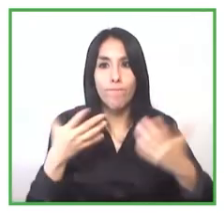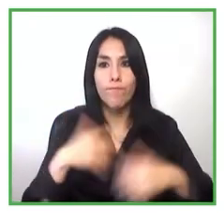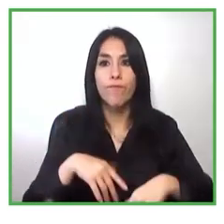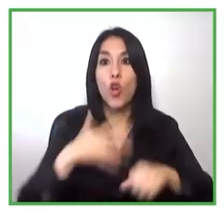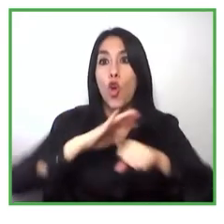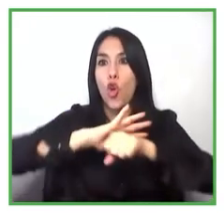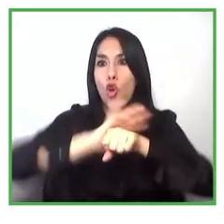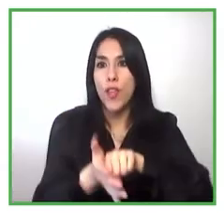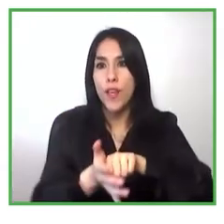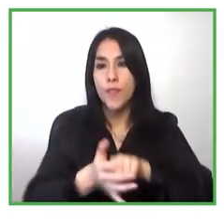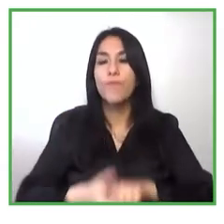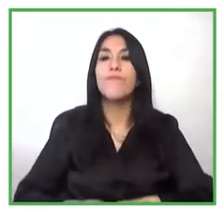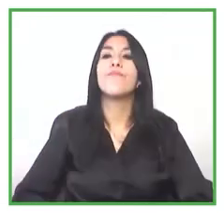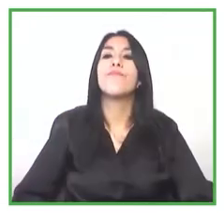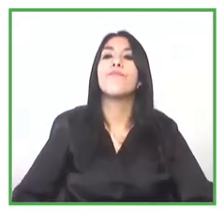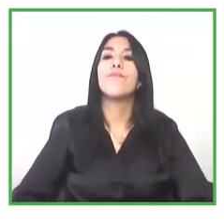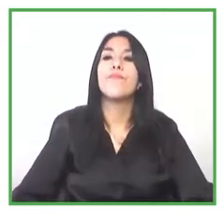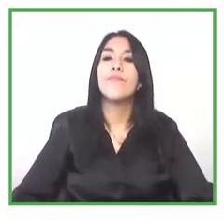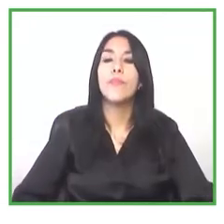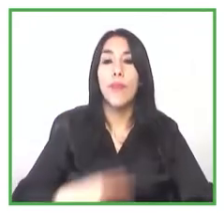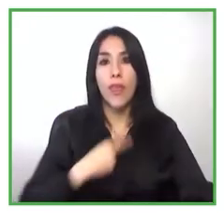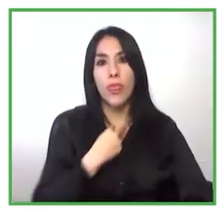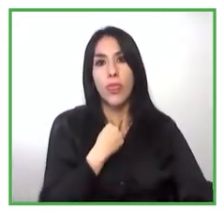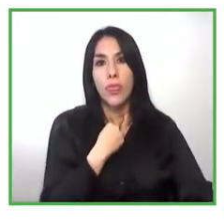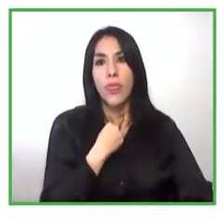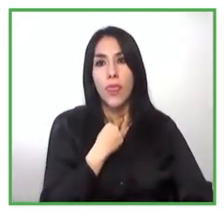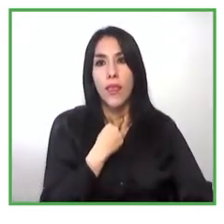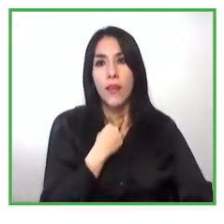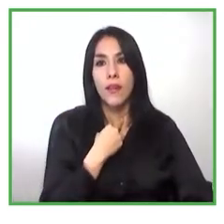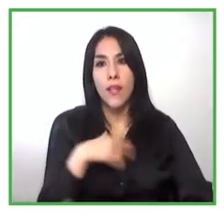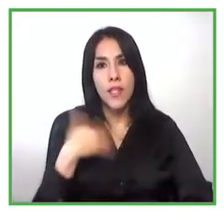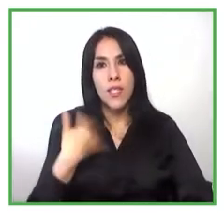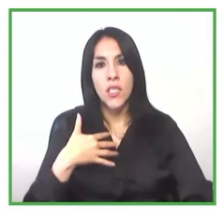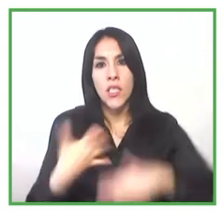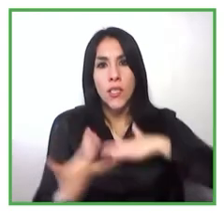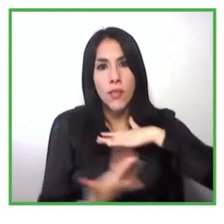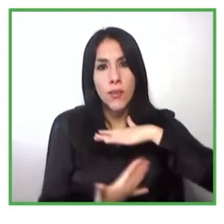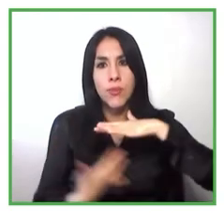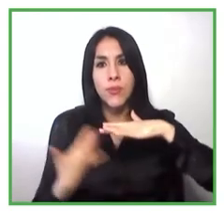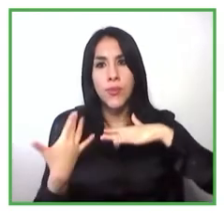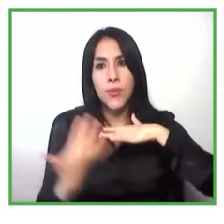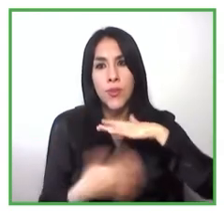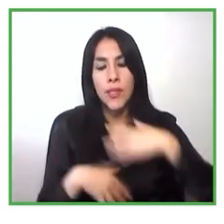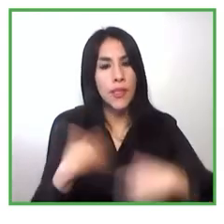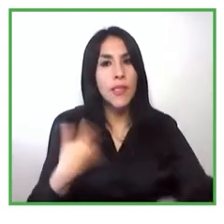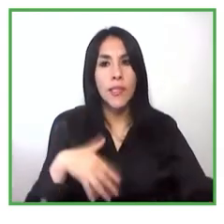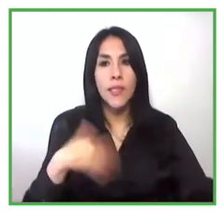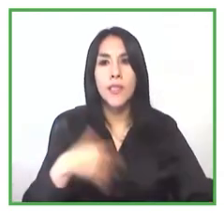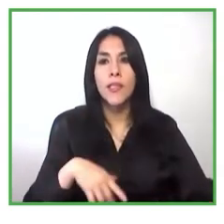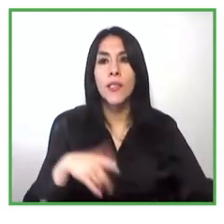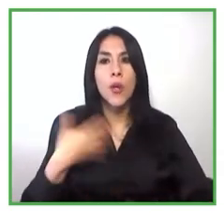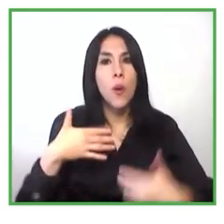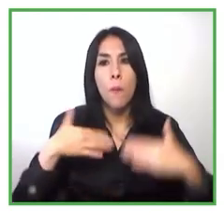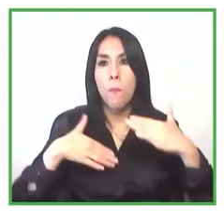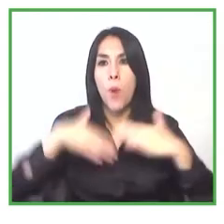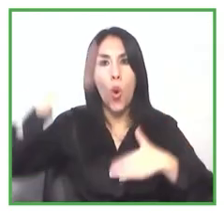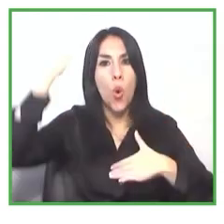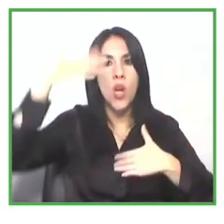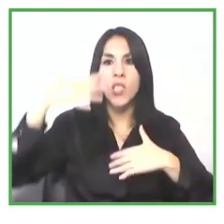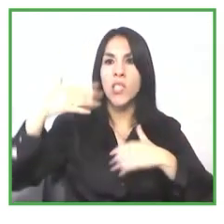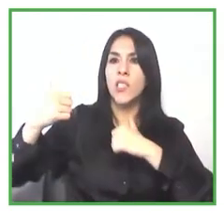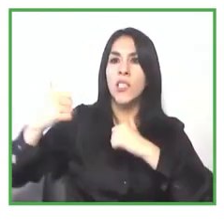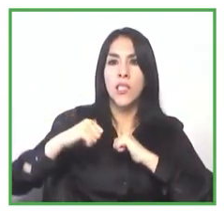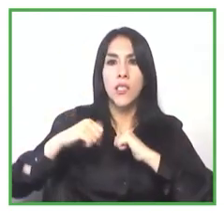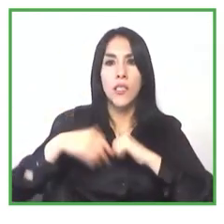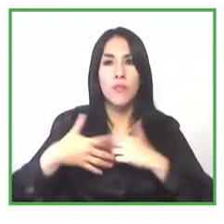fundaciones y yo creo que uno de los pasos más importantes y de los desafíos más relevantes es el tema de la digitalización hoy día